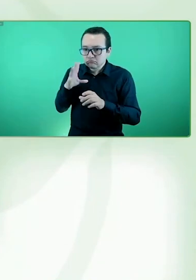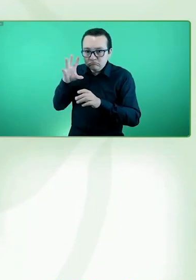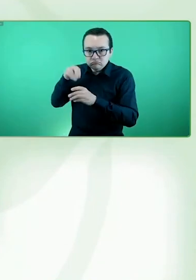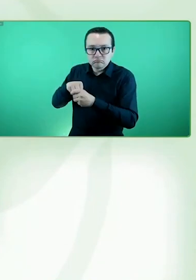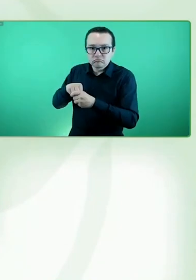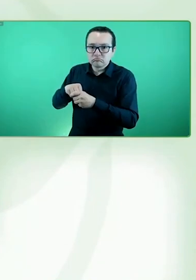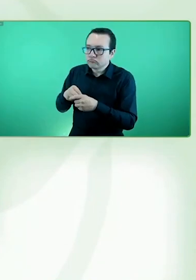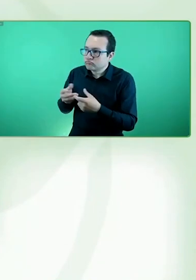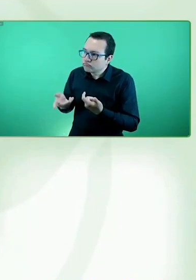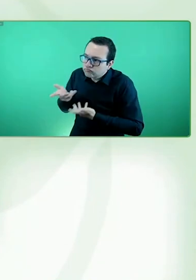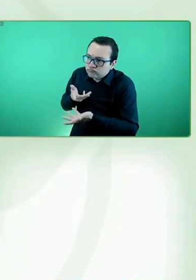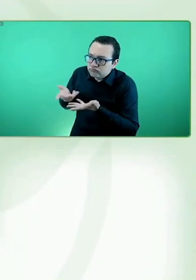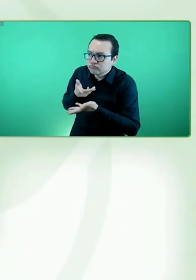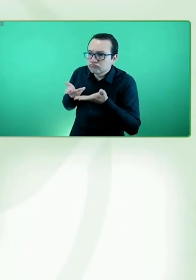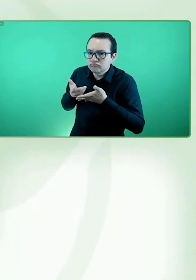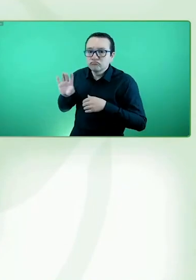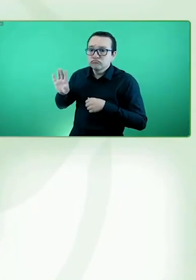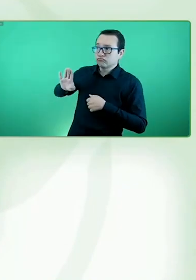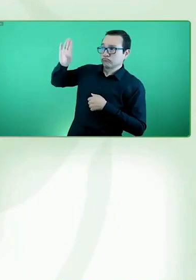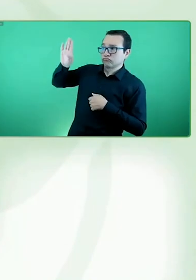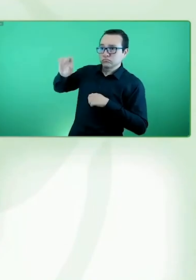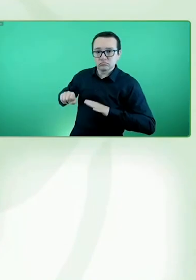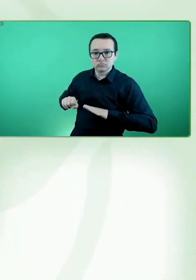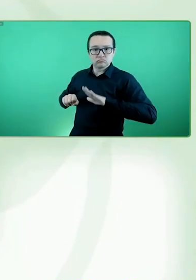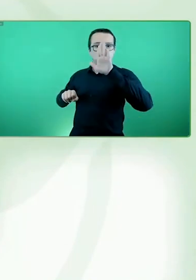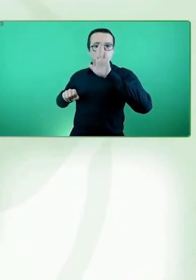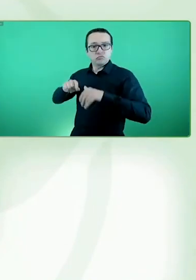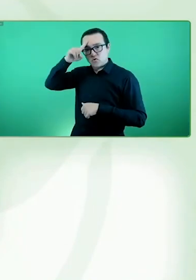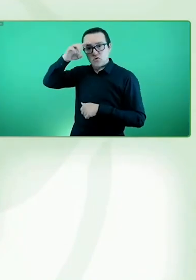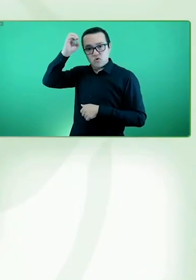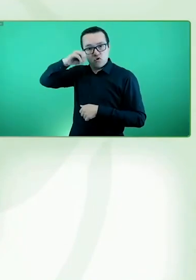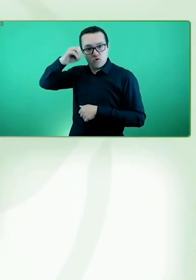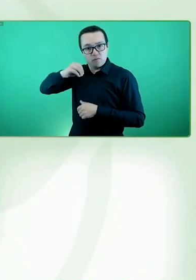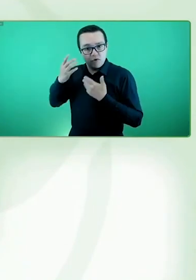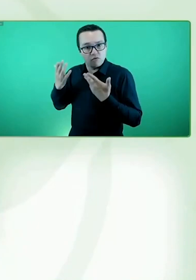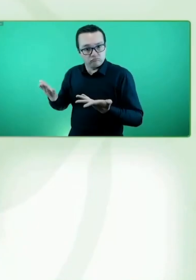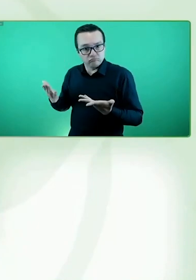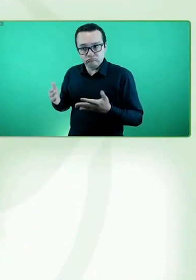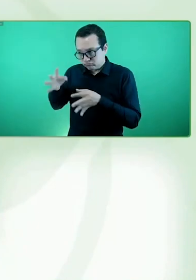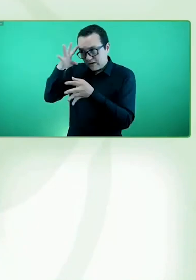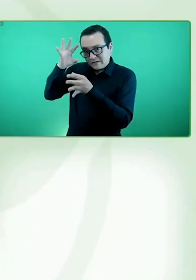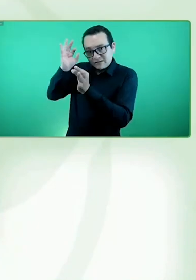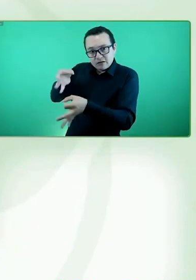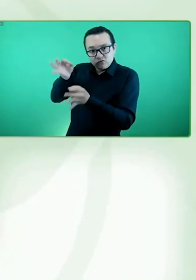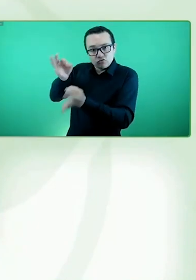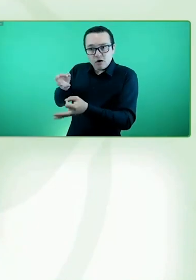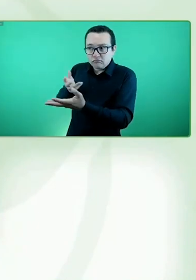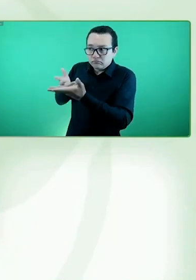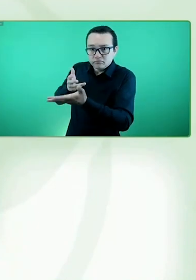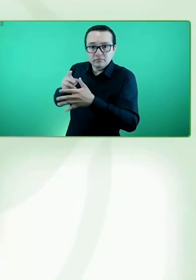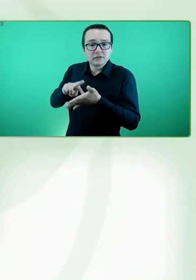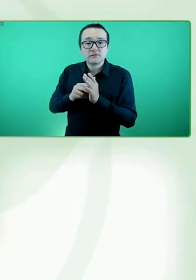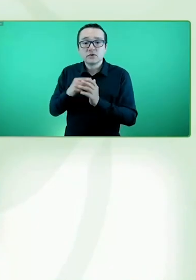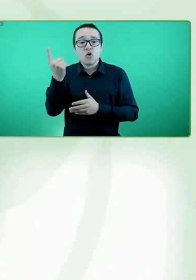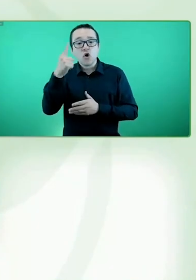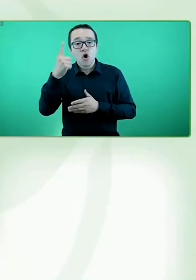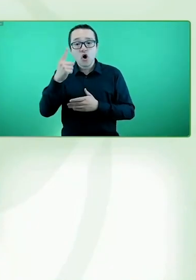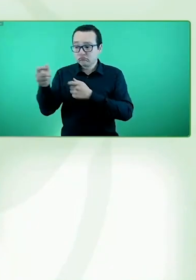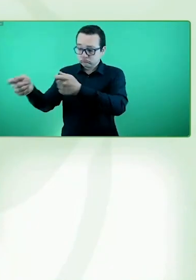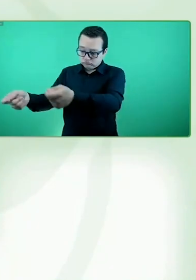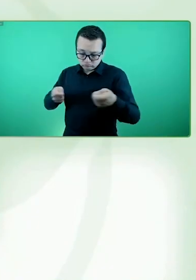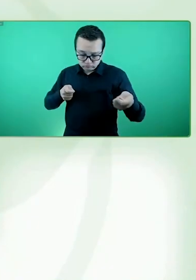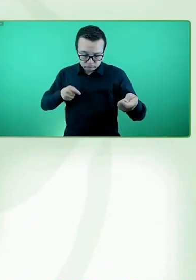Lo anterior no tiene relación solo con la posibilidad de ejercer un voto, sino de poder